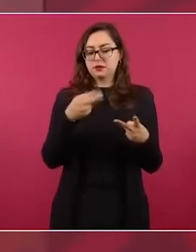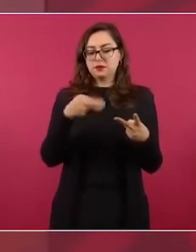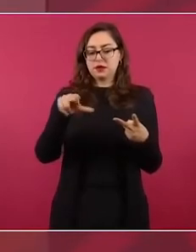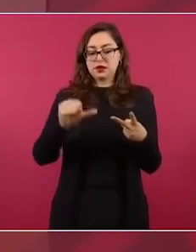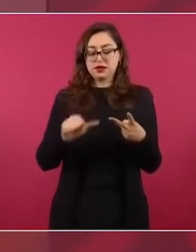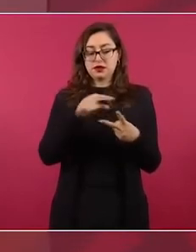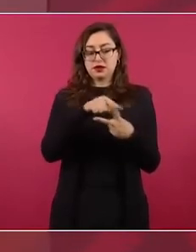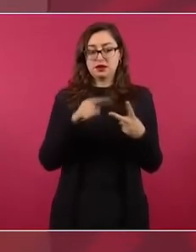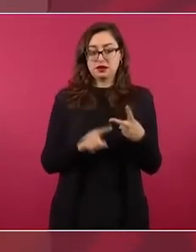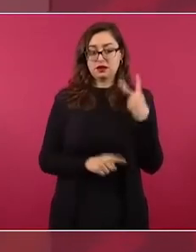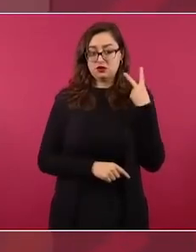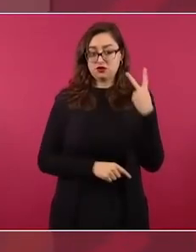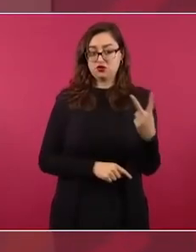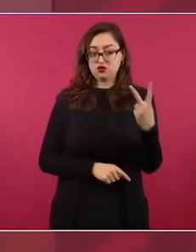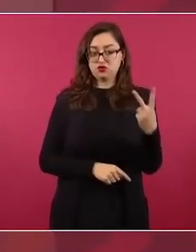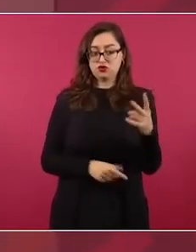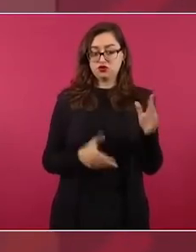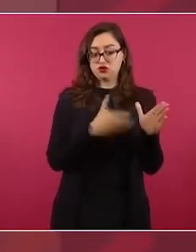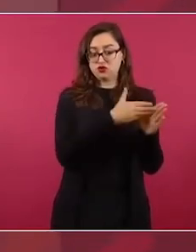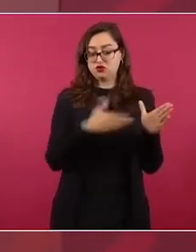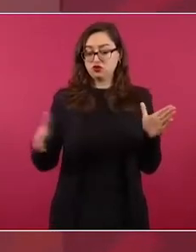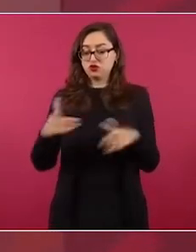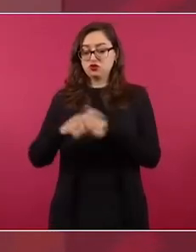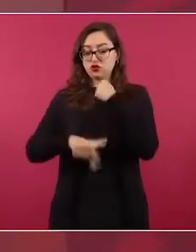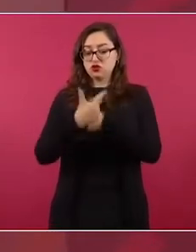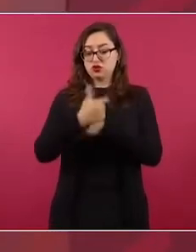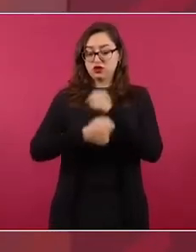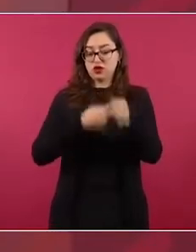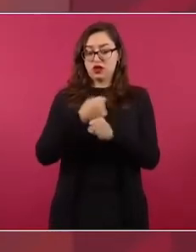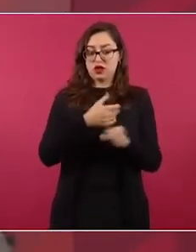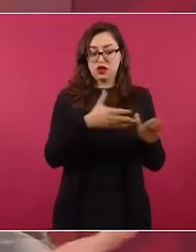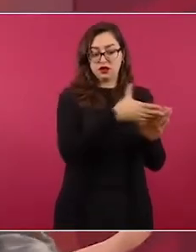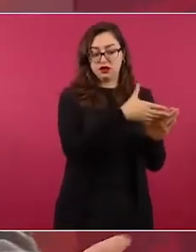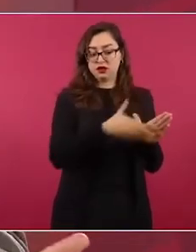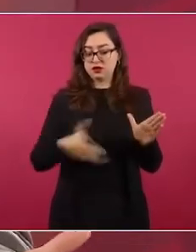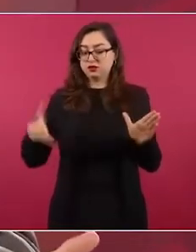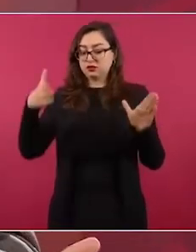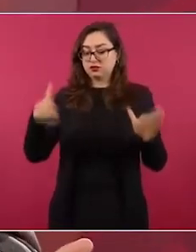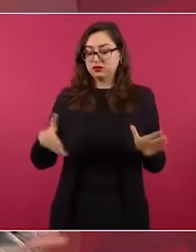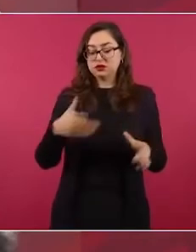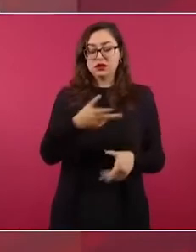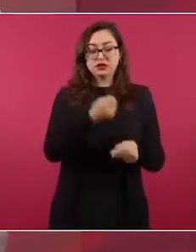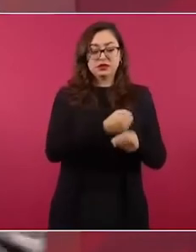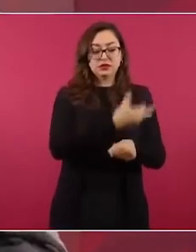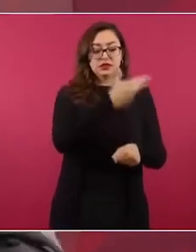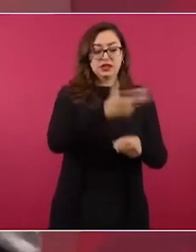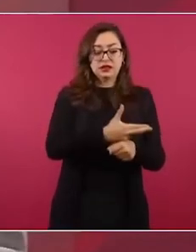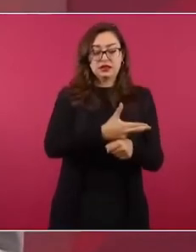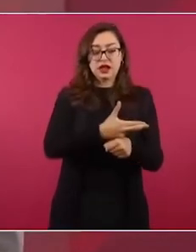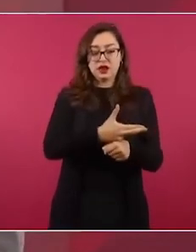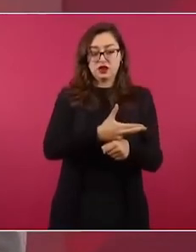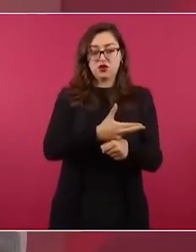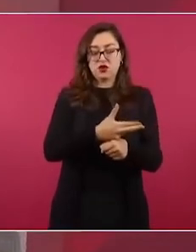solicitaban que se reformara la Constitución para que ellos